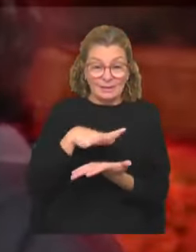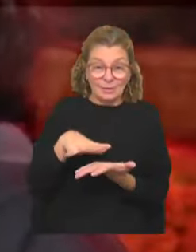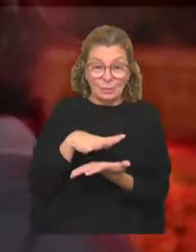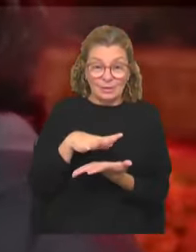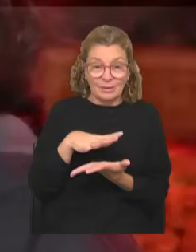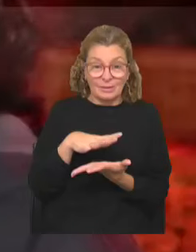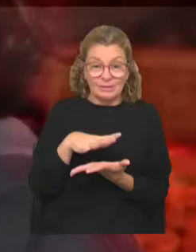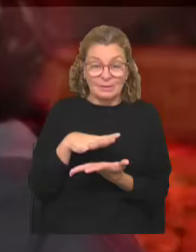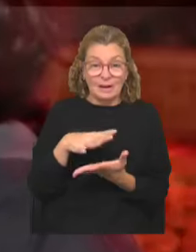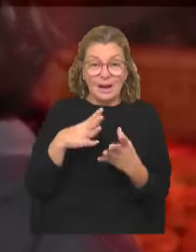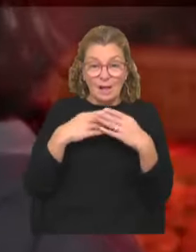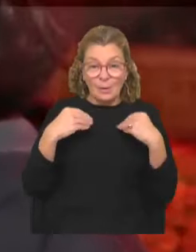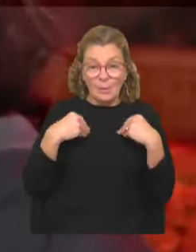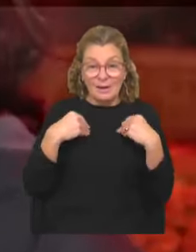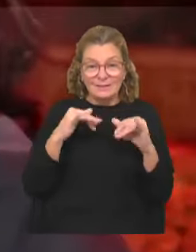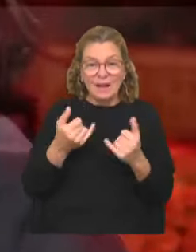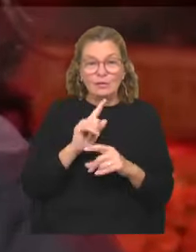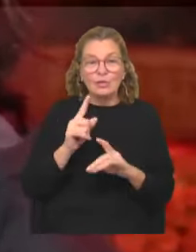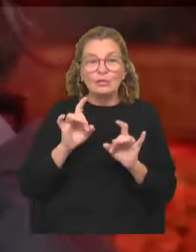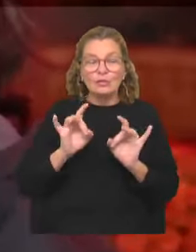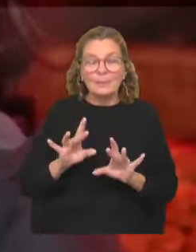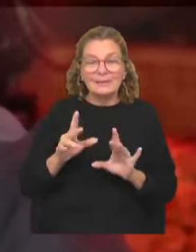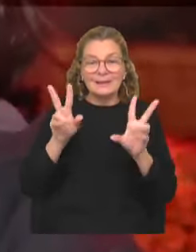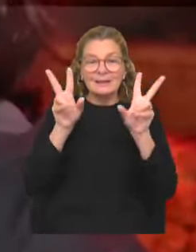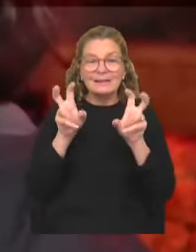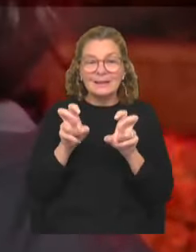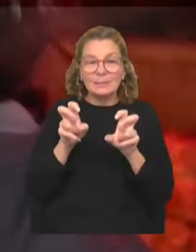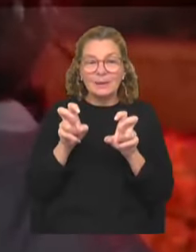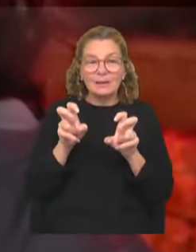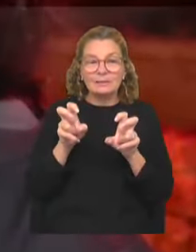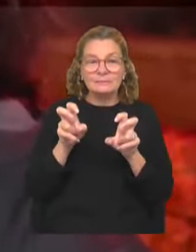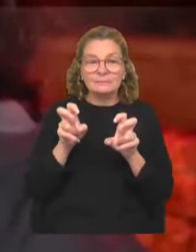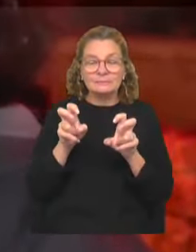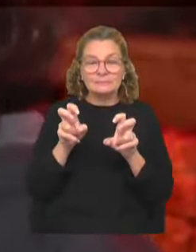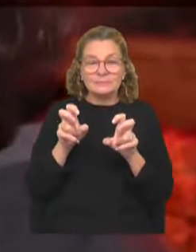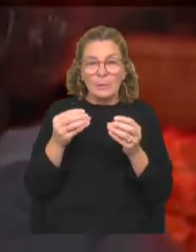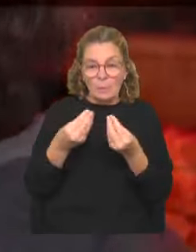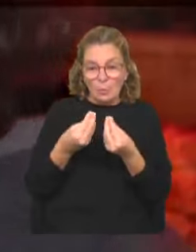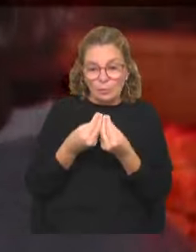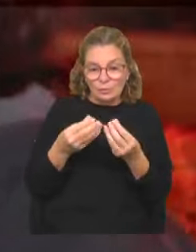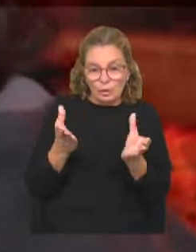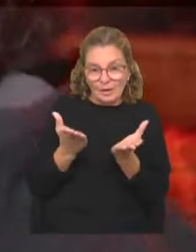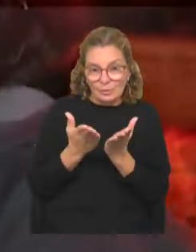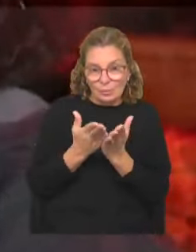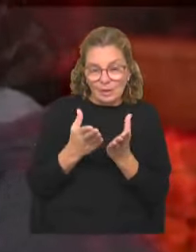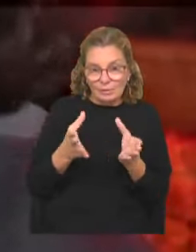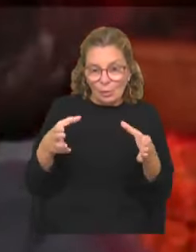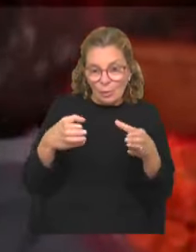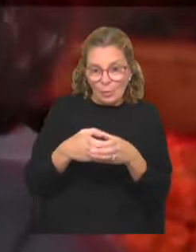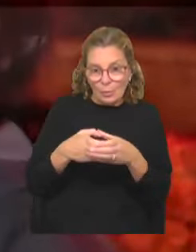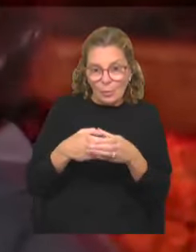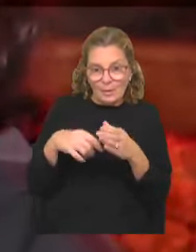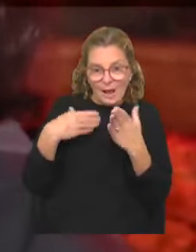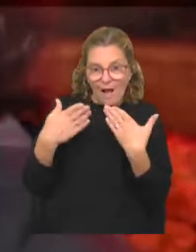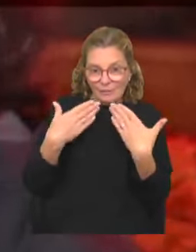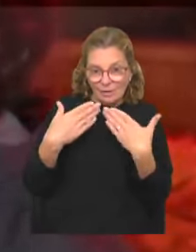en las escuelas, ya no solamente con el tema de la superpoblación, como vienen hablando en el programa, que bueno,